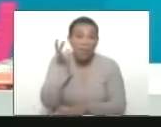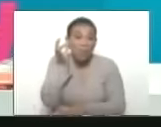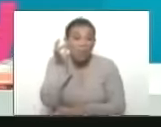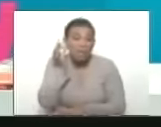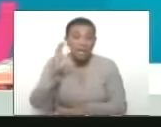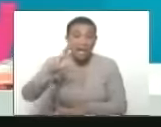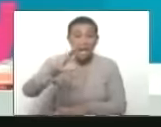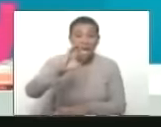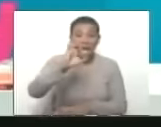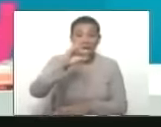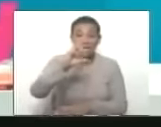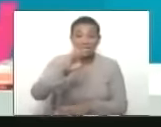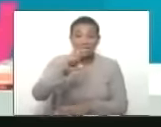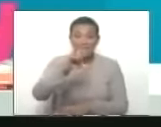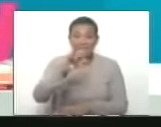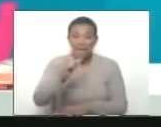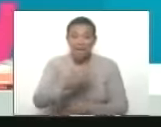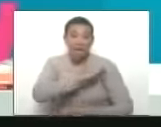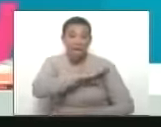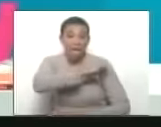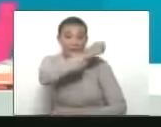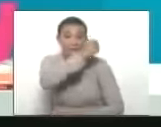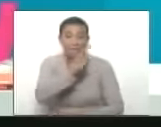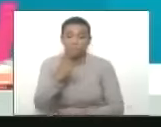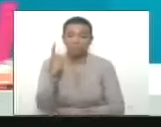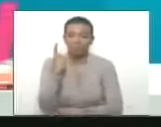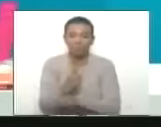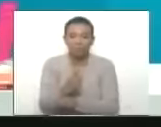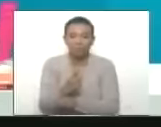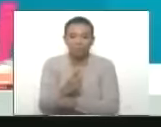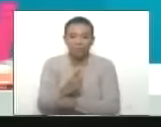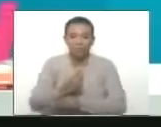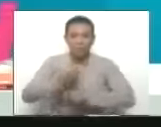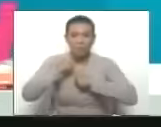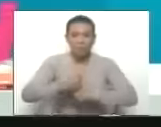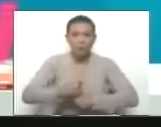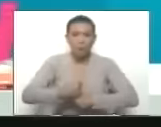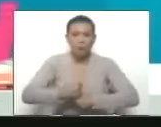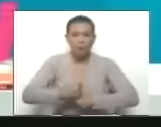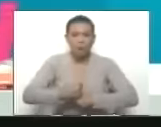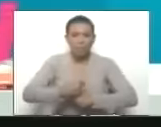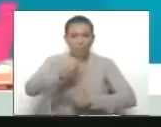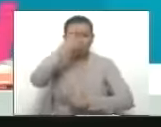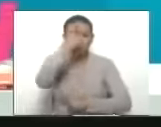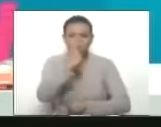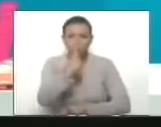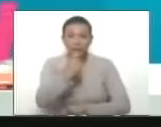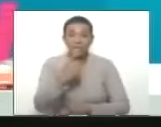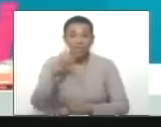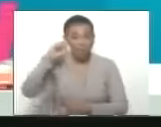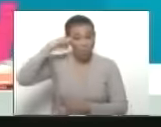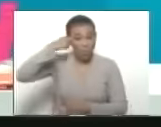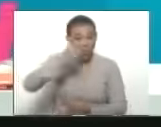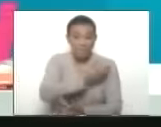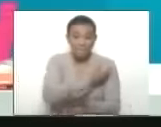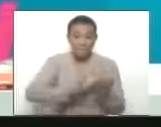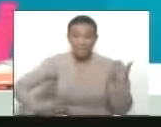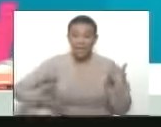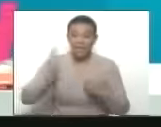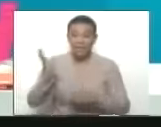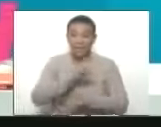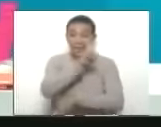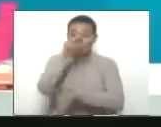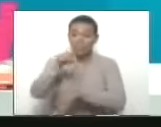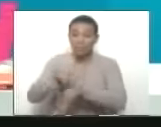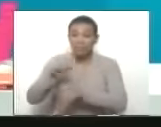Silita. Cuando ella es jefa de algo, ¡ay, papá! Ustedes se acuerdan cuando Silita era presidenta de la Asamblea